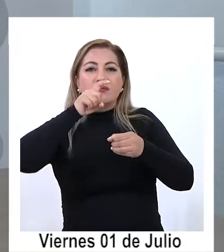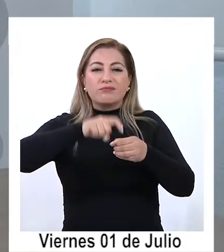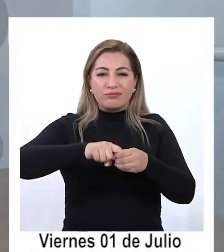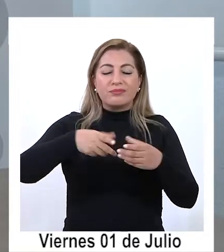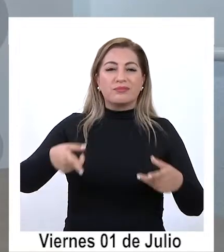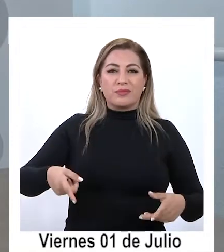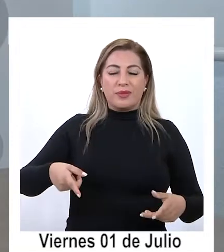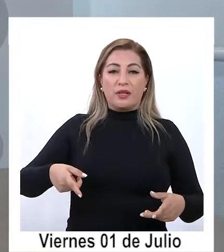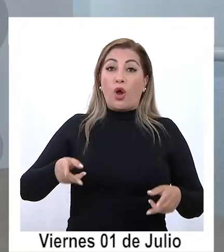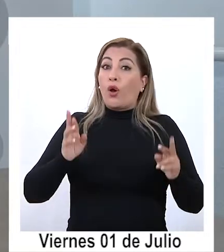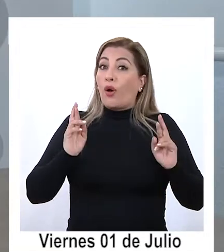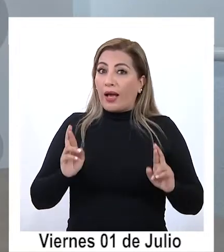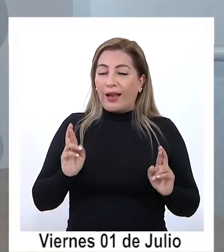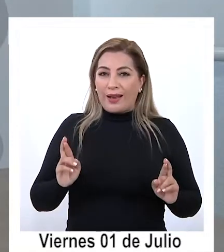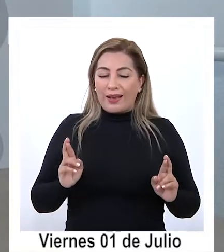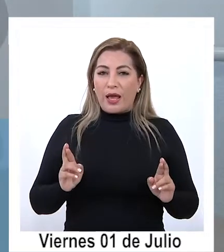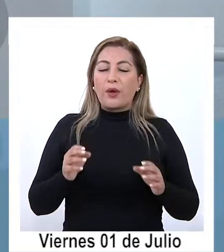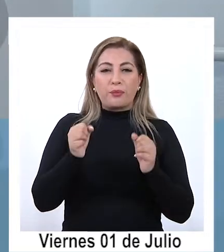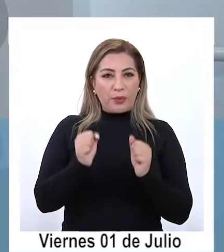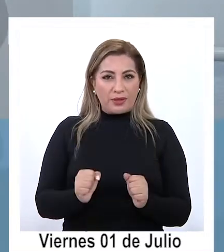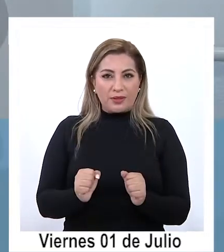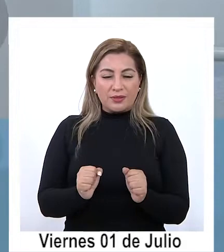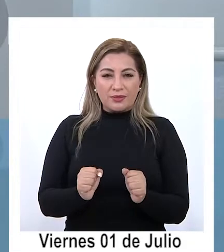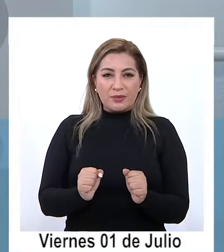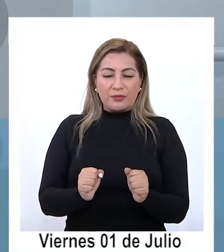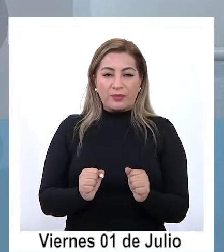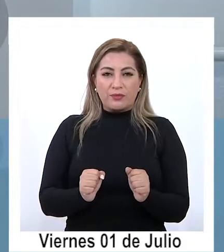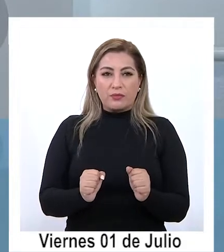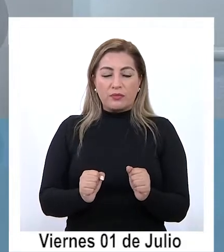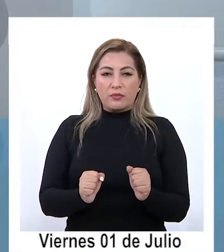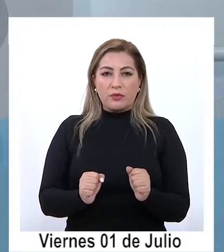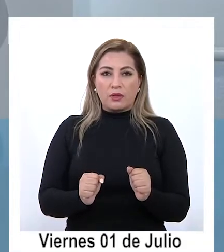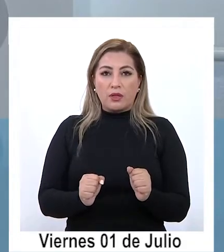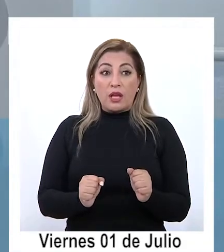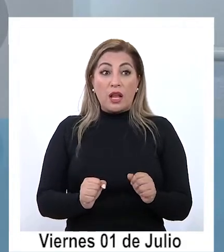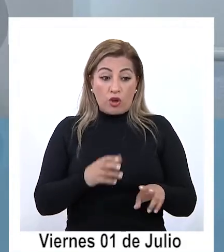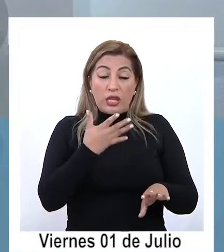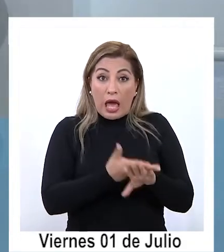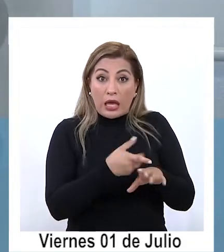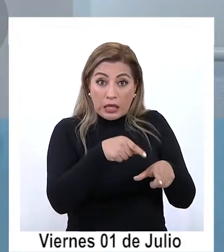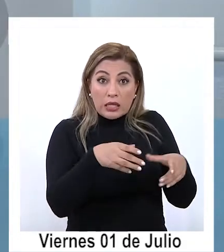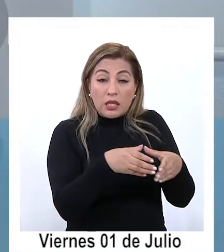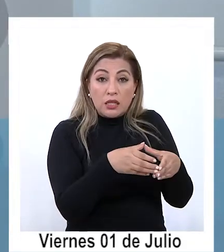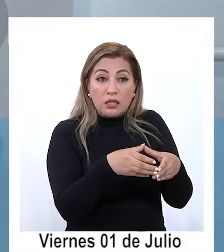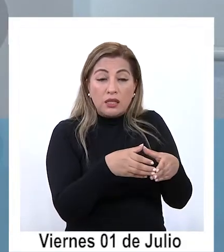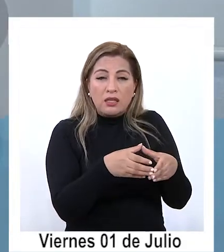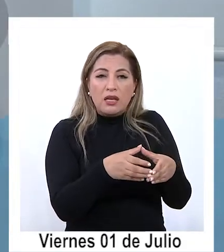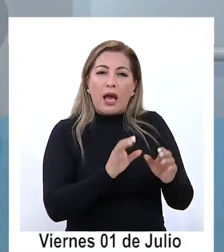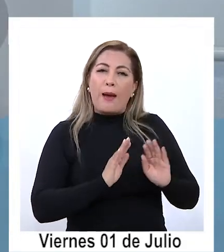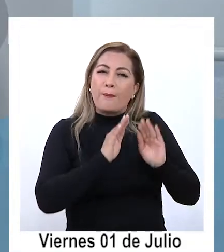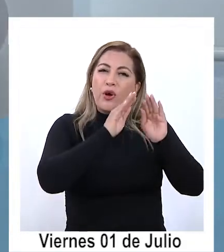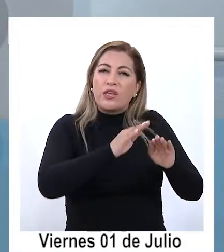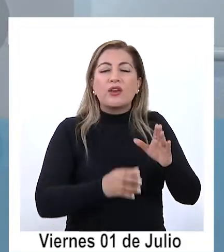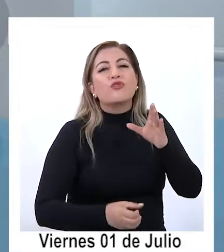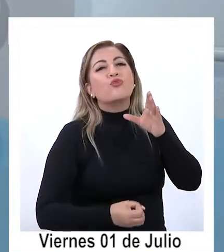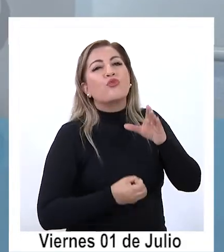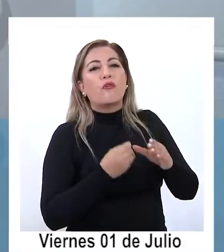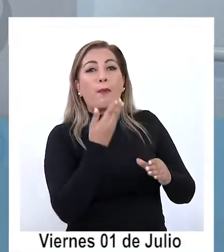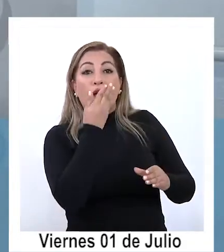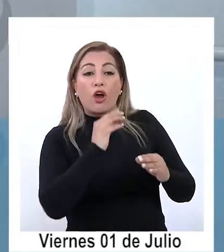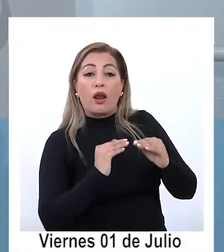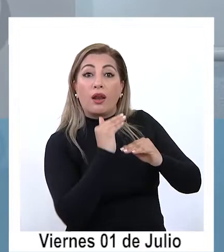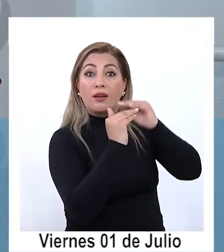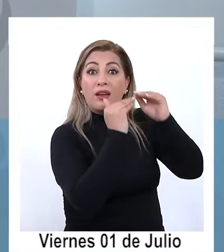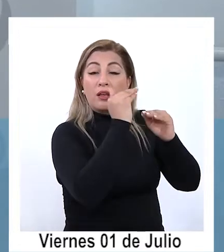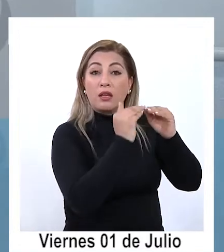instrumentos y ojalá cierto se pueda los que están fortalecerlos para nuevos instrumentos para que vayan mejorando